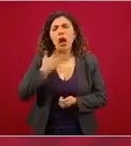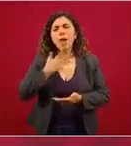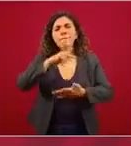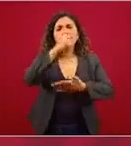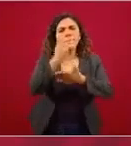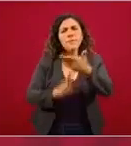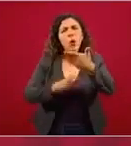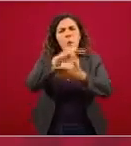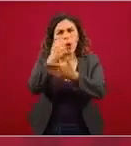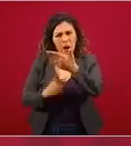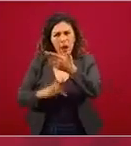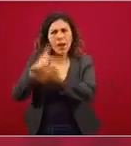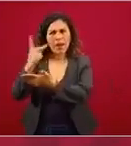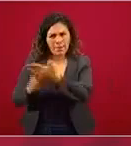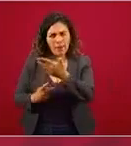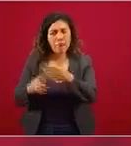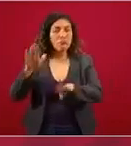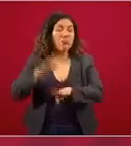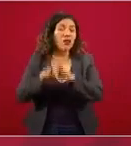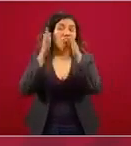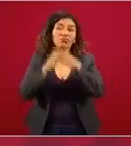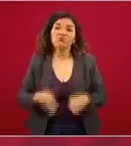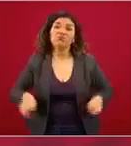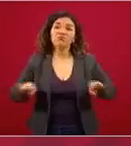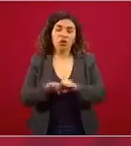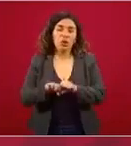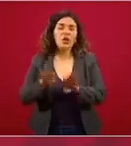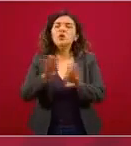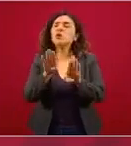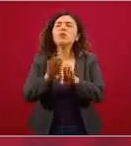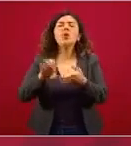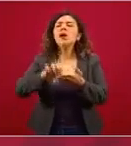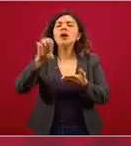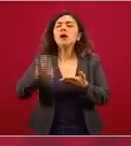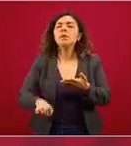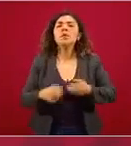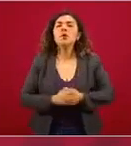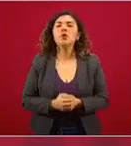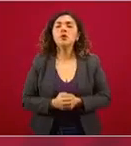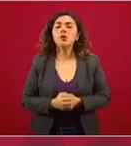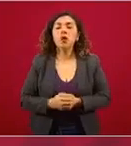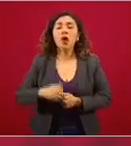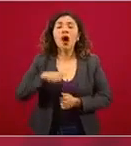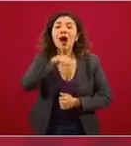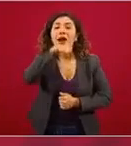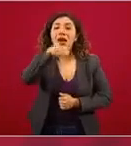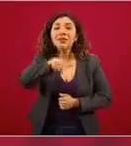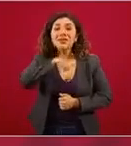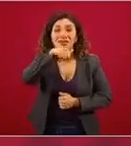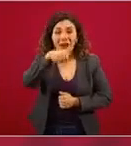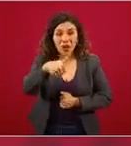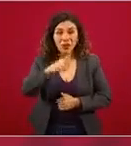prioritarios. Por ejemplo, el de adultos mayores.